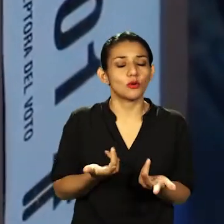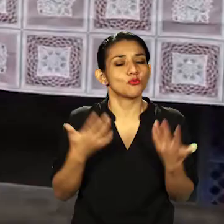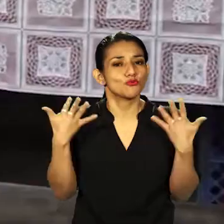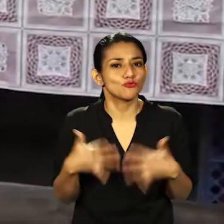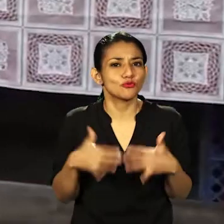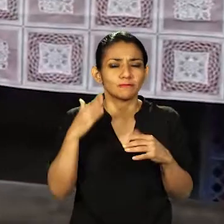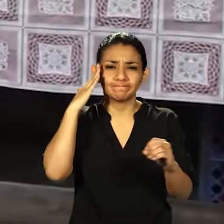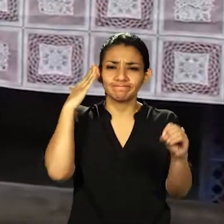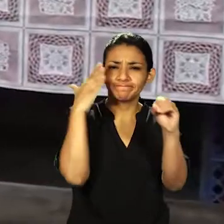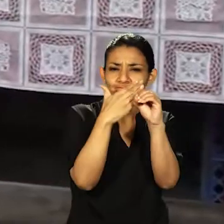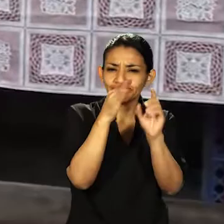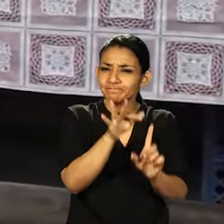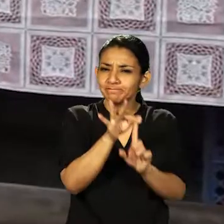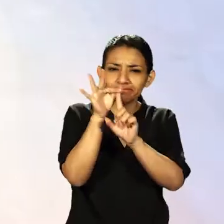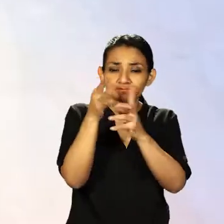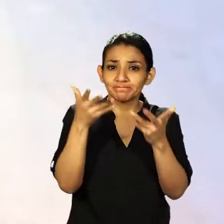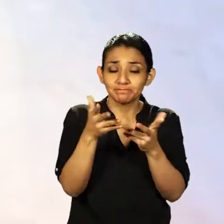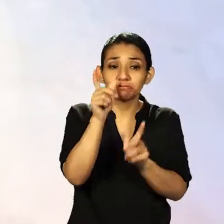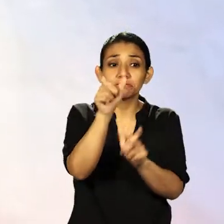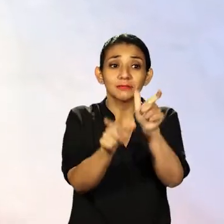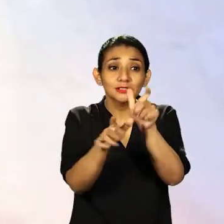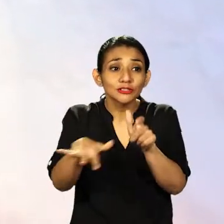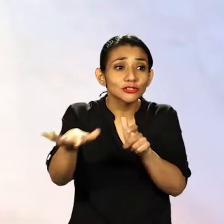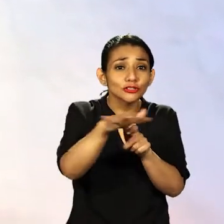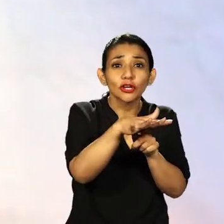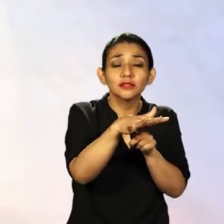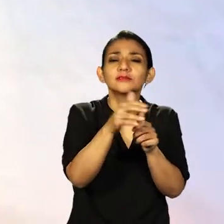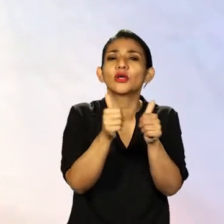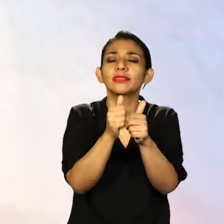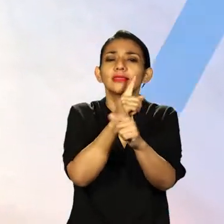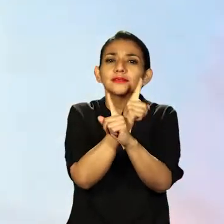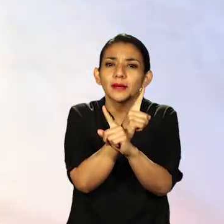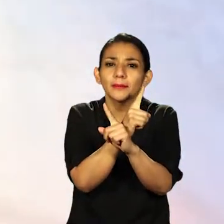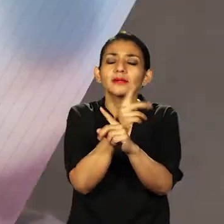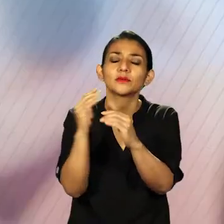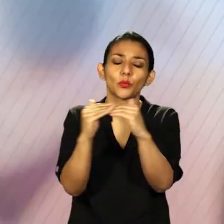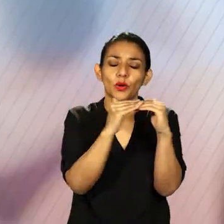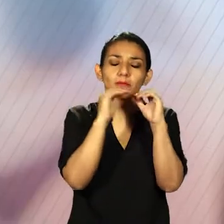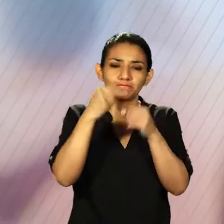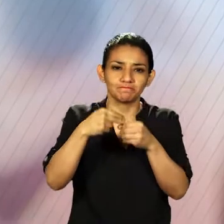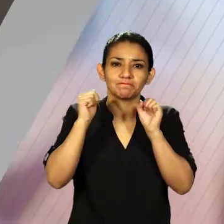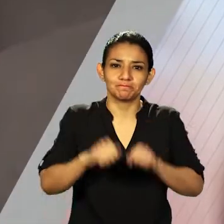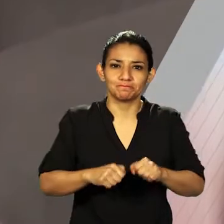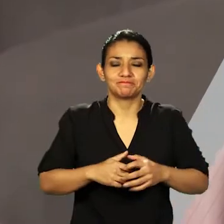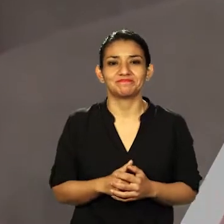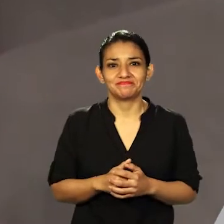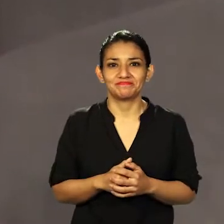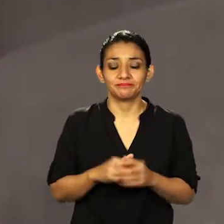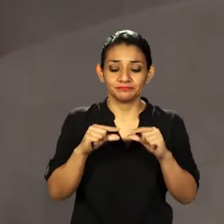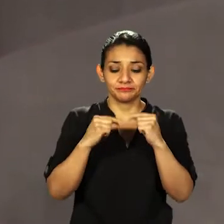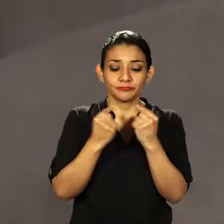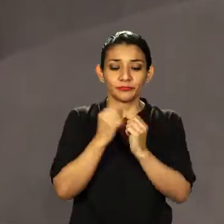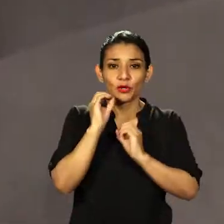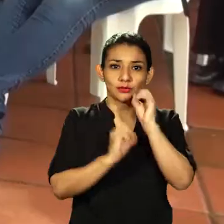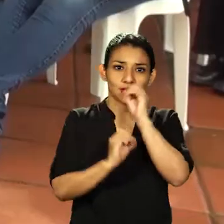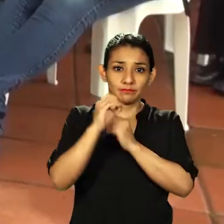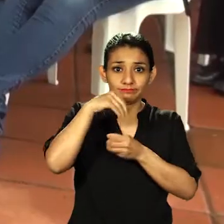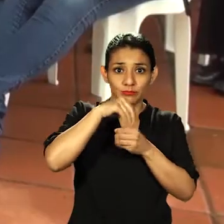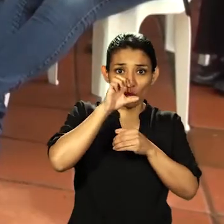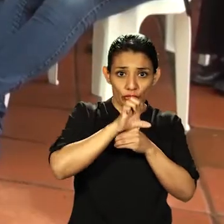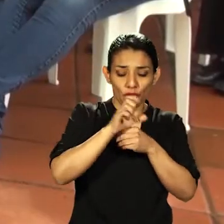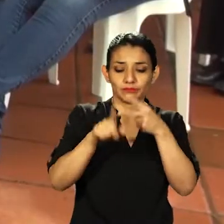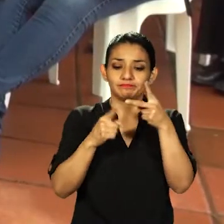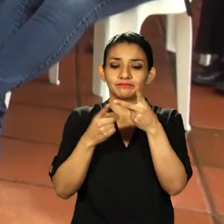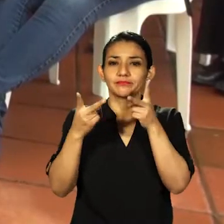luego porque tiene el objetivo principal de fomentar la participación democrática de las personas con discapacidad. Misiones de Observación Nacional e